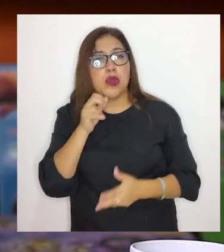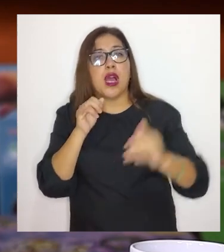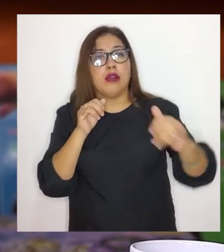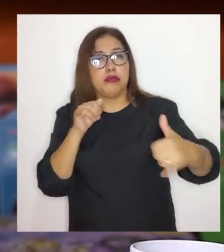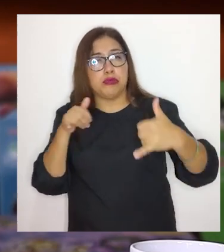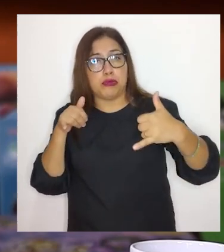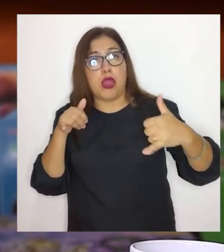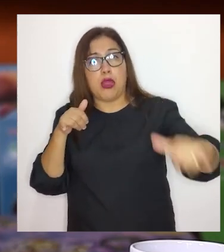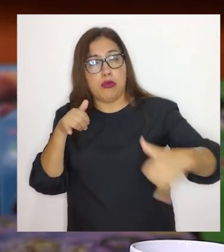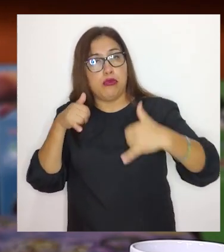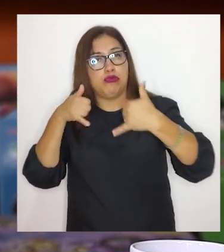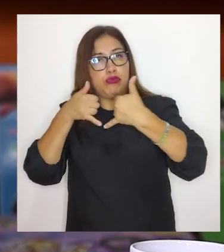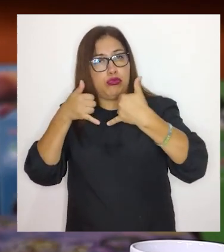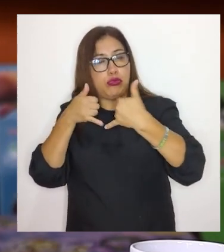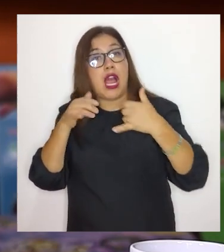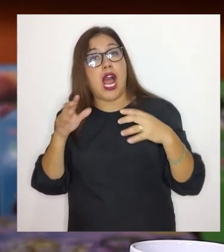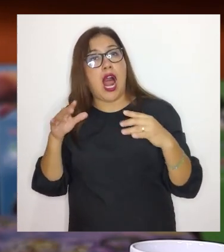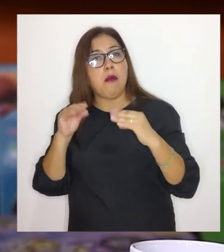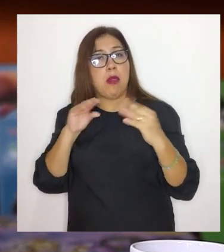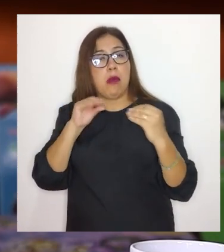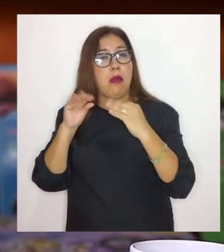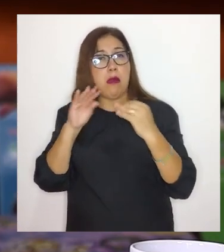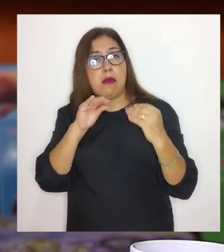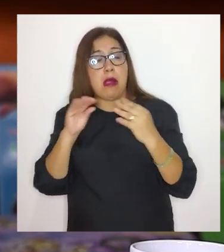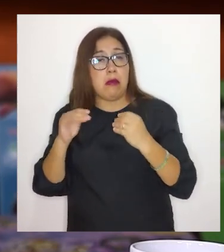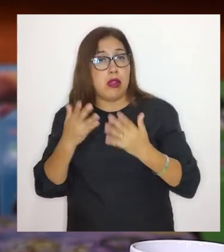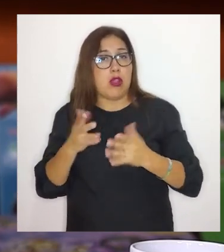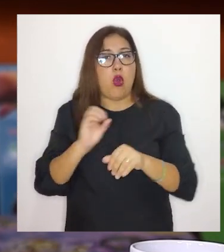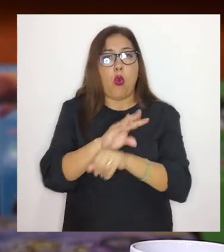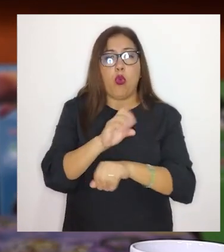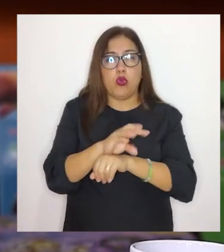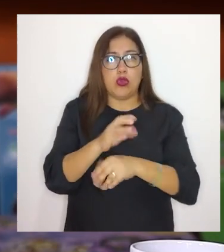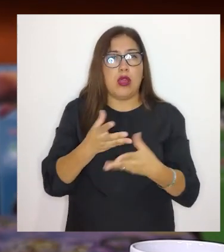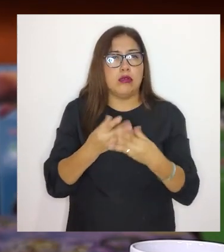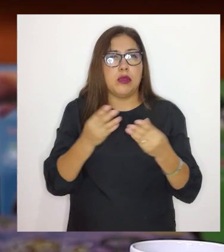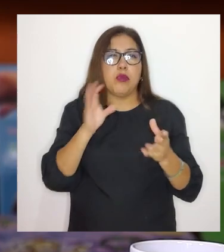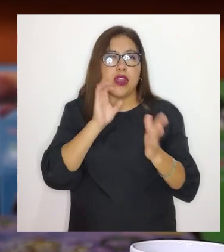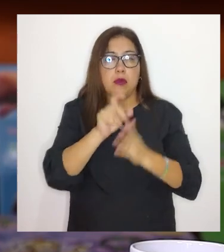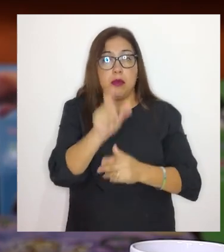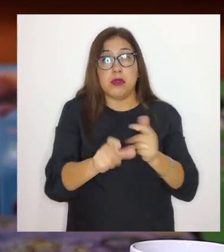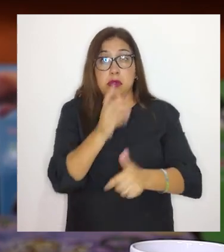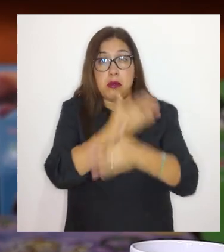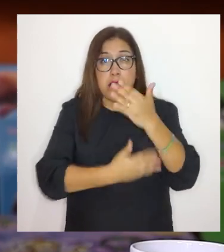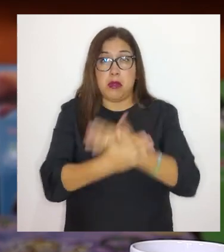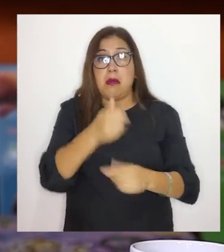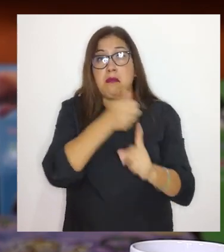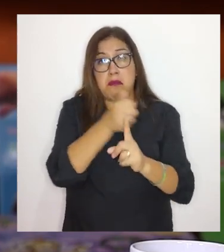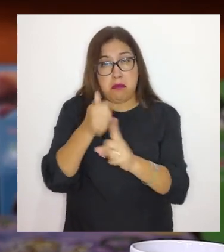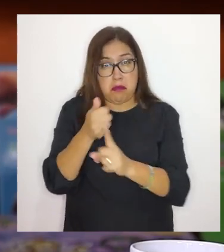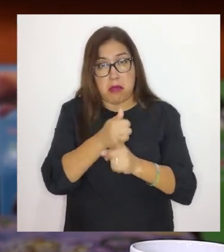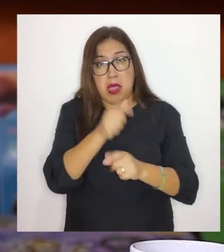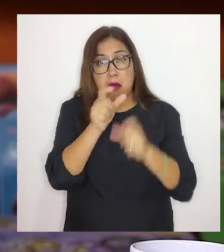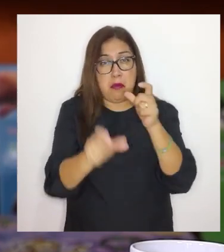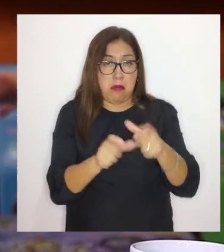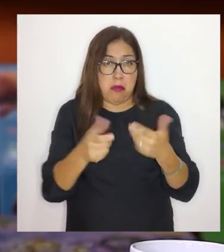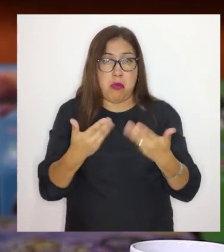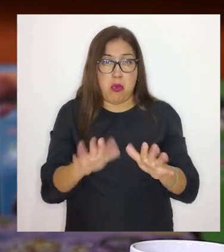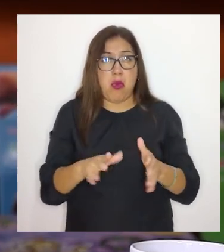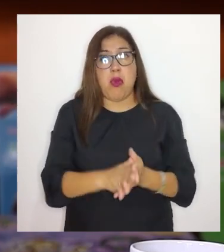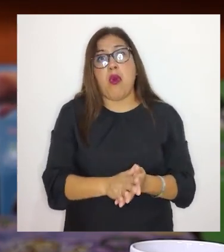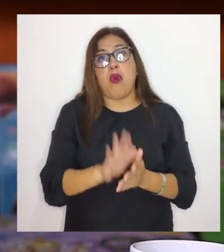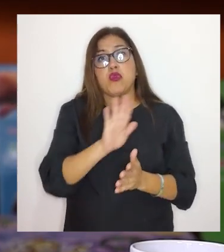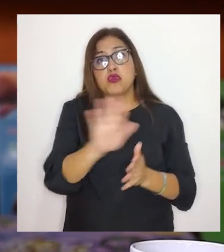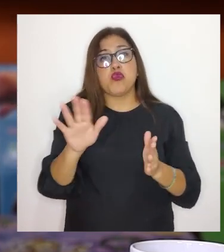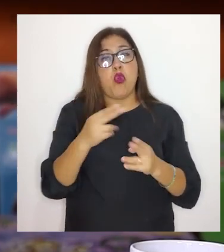escuchan las llamadas de personas, tanto de las personas con discapacidad mismas, de los usuarios y